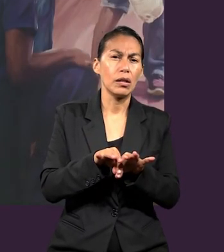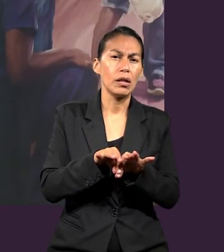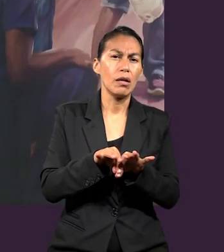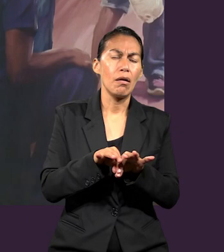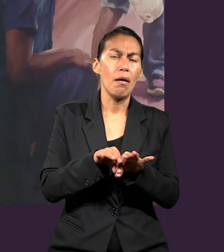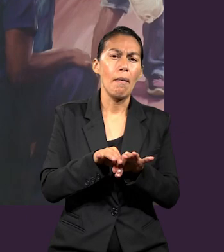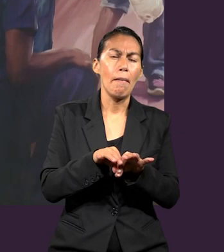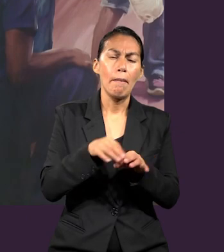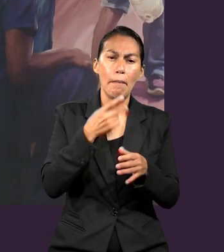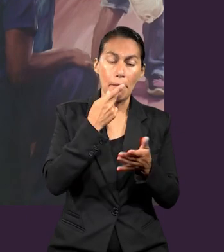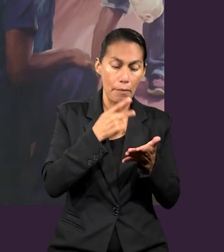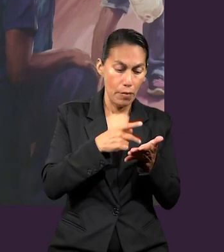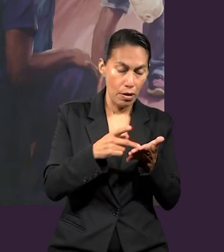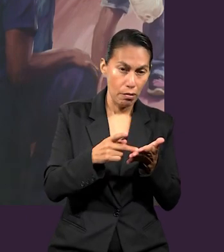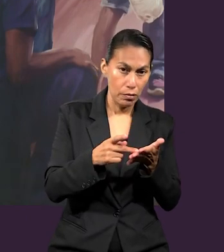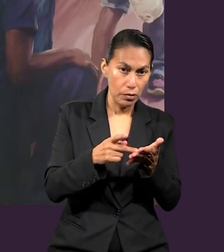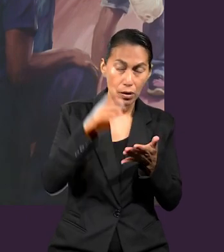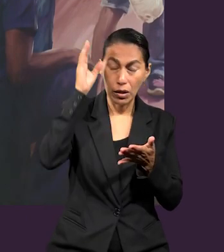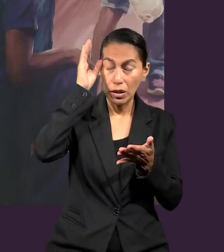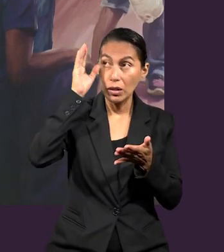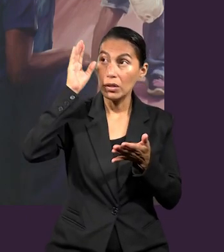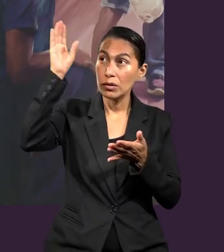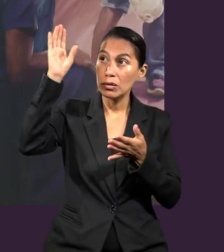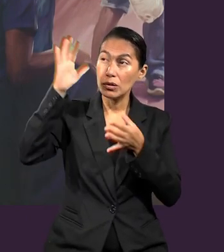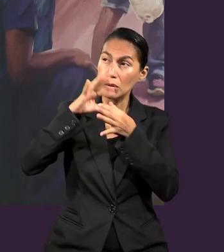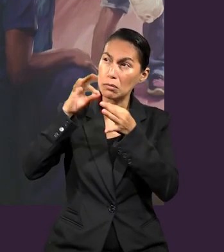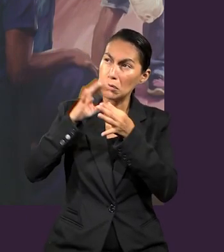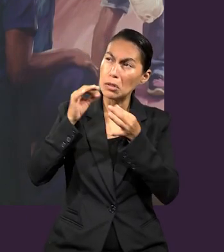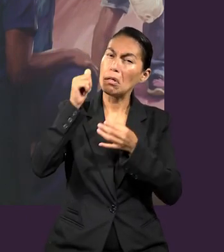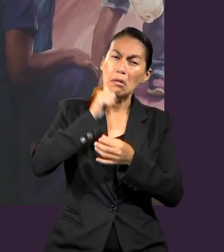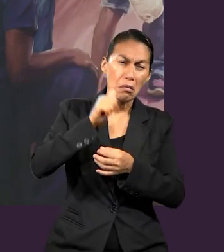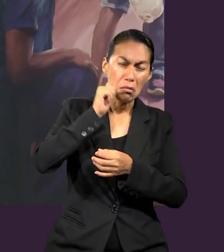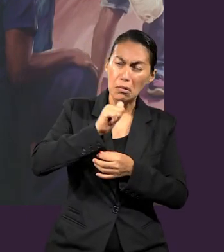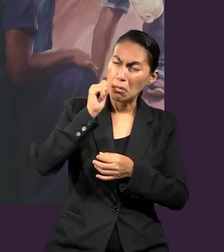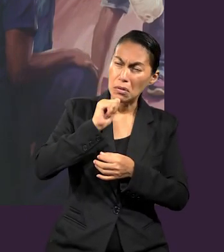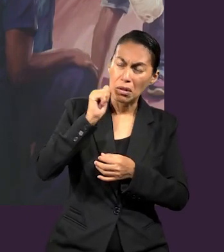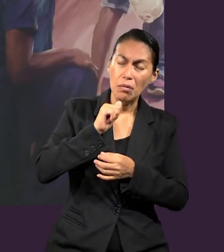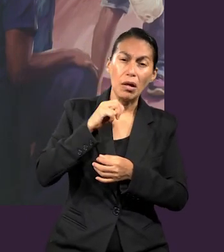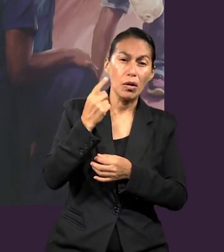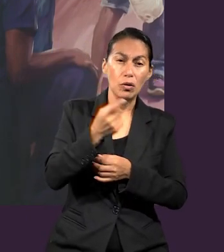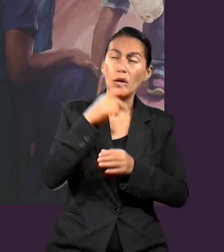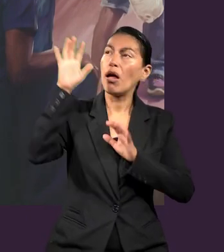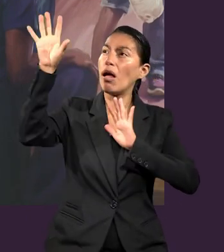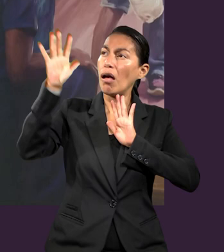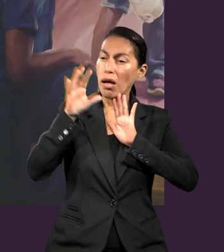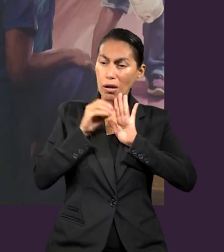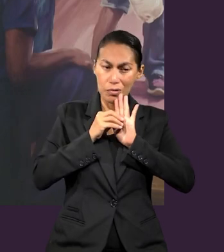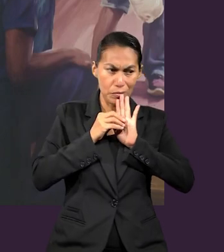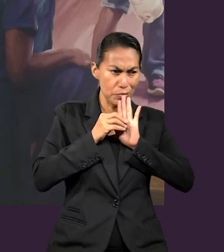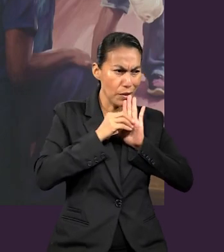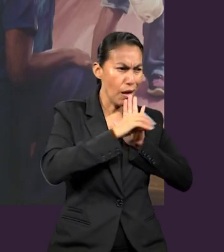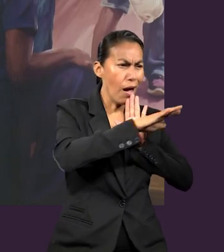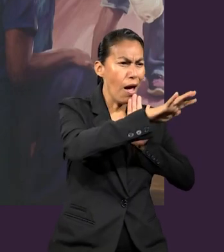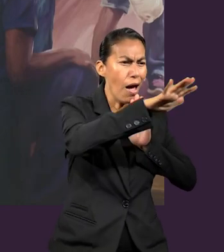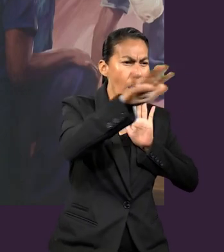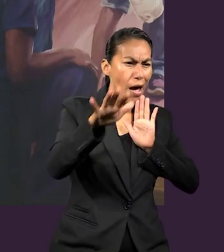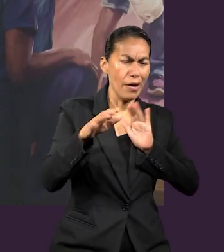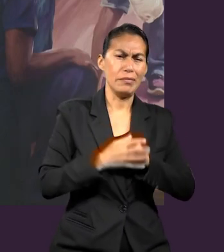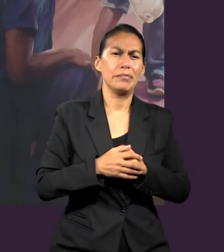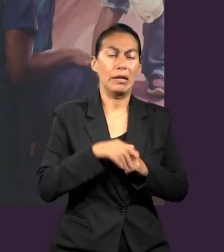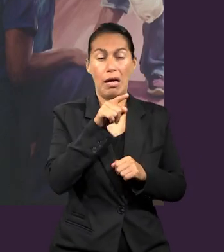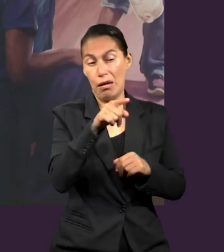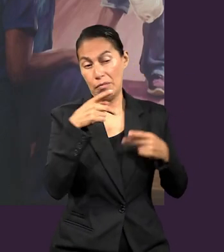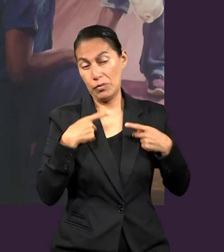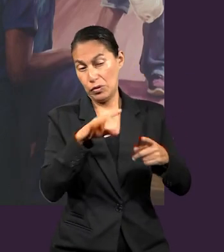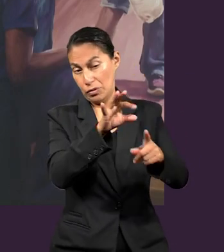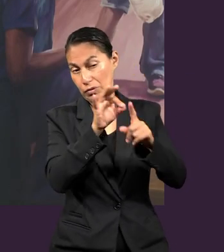Pablo trata de hablar de Cristo todo el tiempo, cómo debemos reflejar el carácter de Cristo todo el tiempo, y les pide a